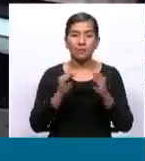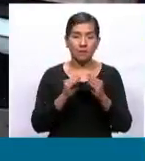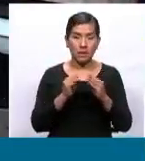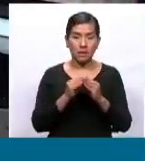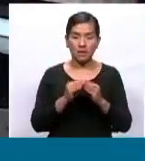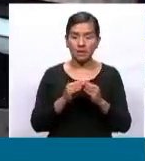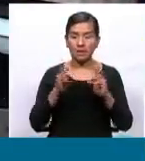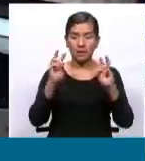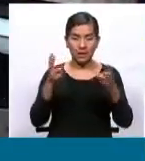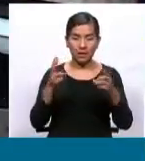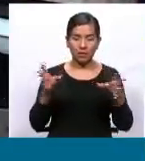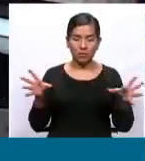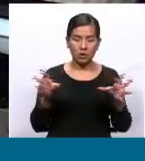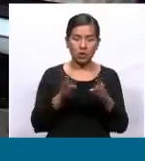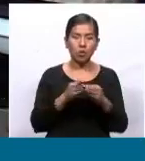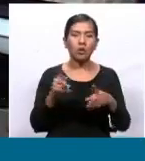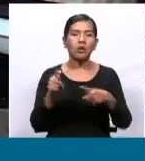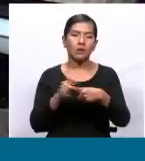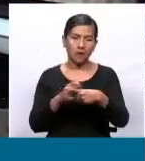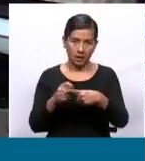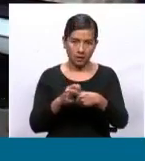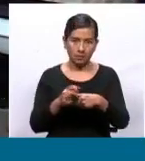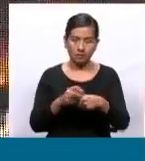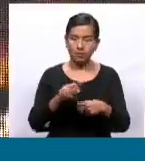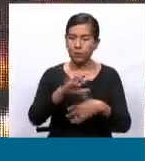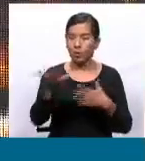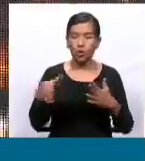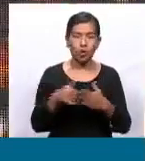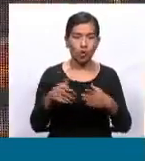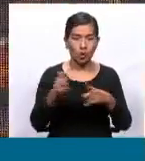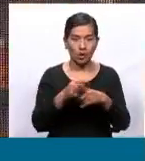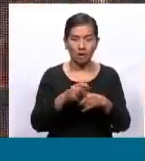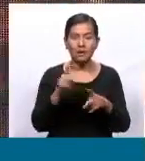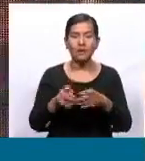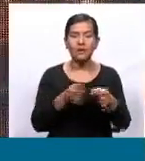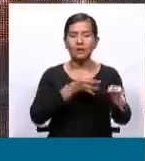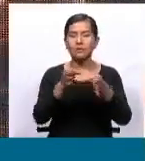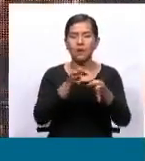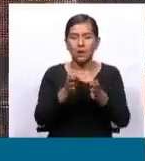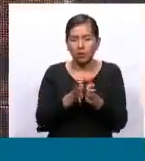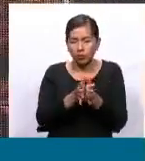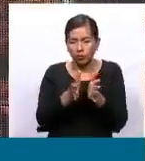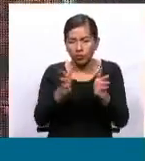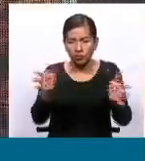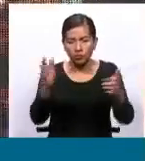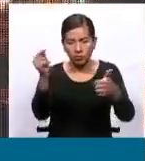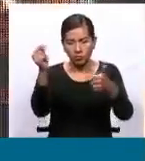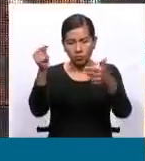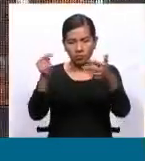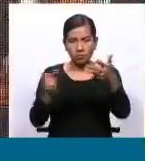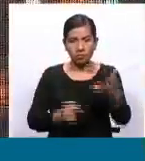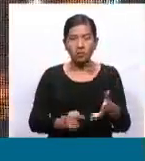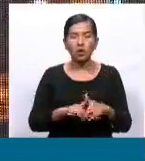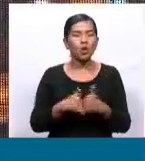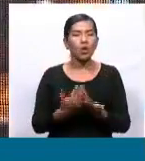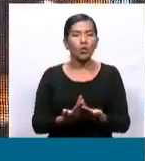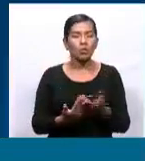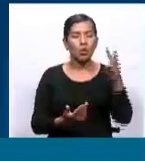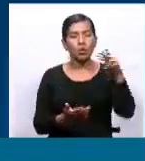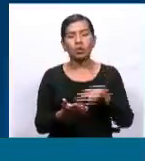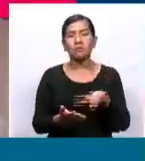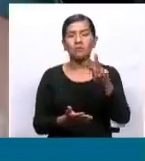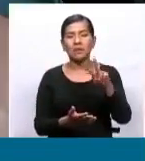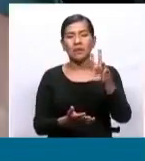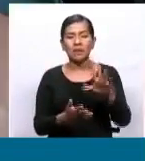escenario es técnico y los técnicos tienen que explicar en detalle, sobre todo, cómo se puede hacer un censo en el 2023 dentro de los